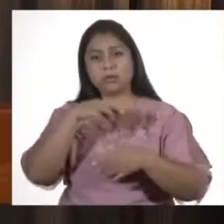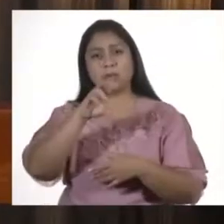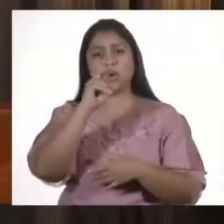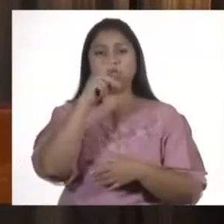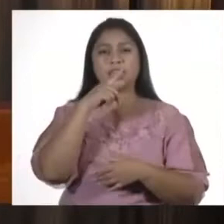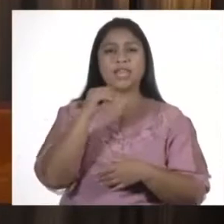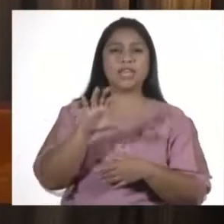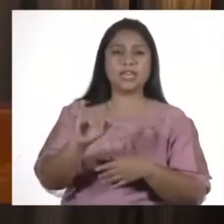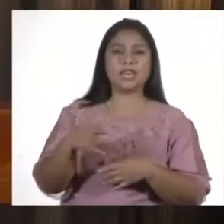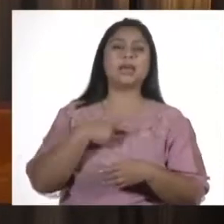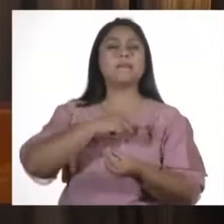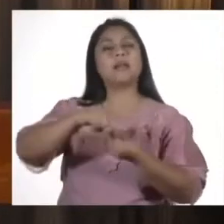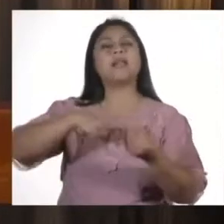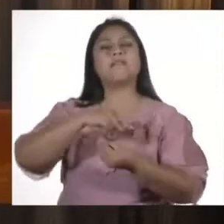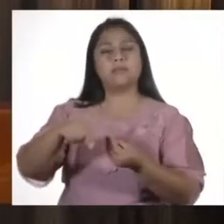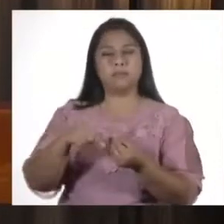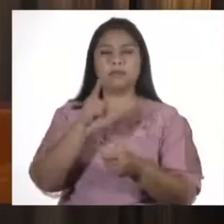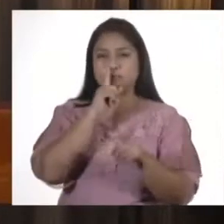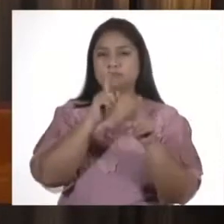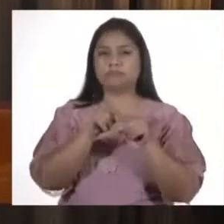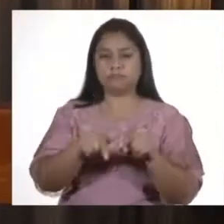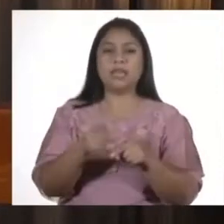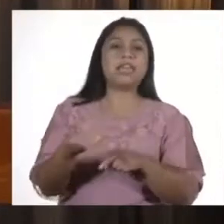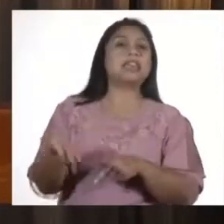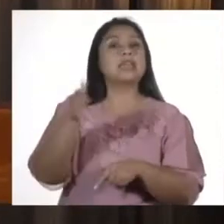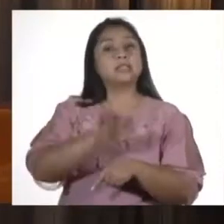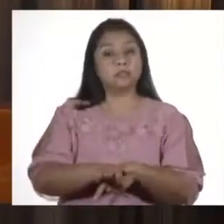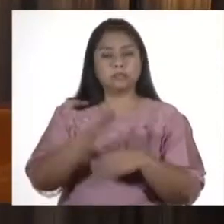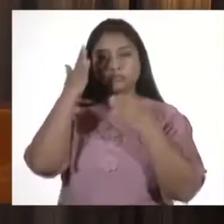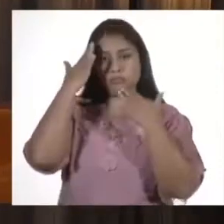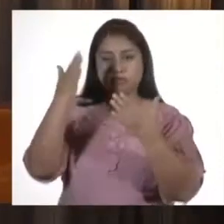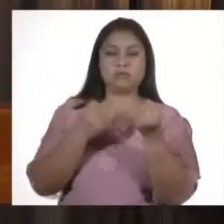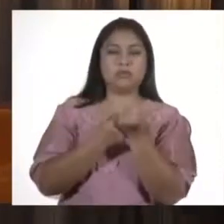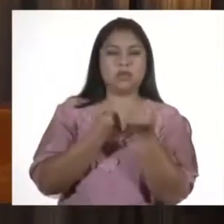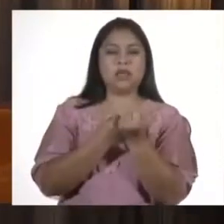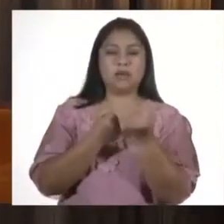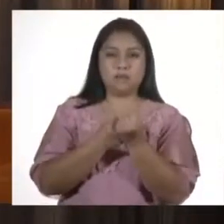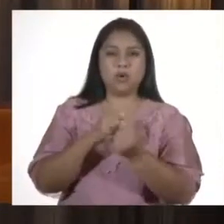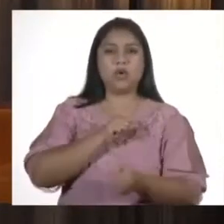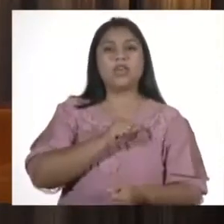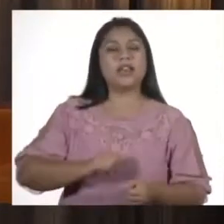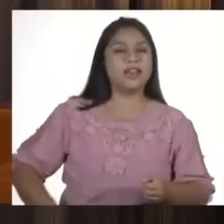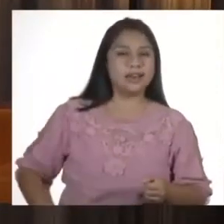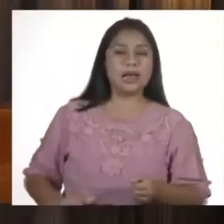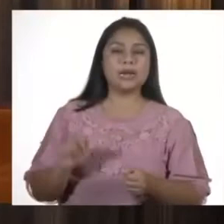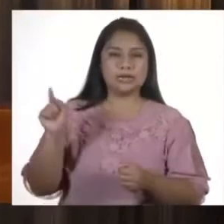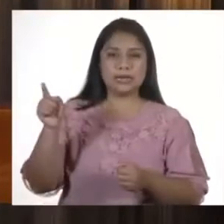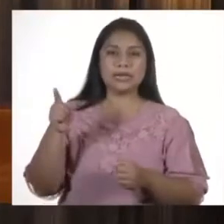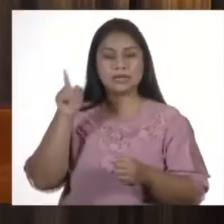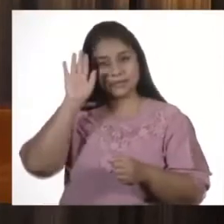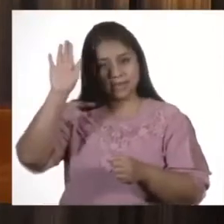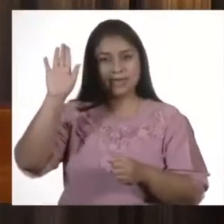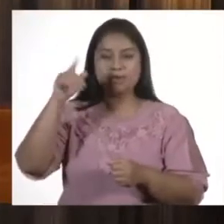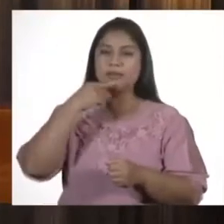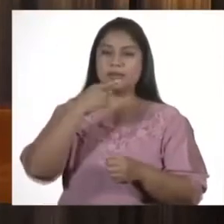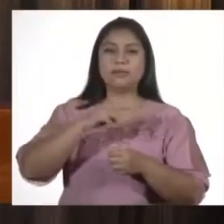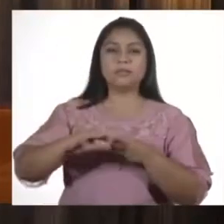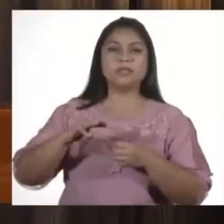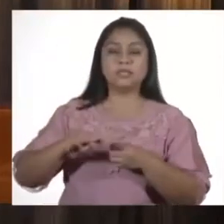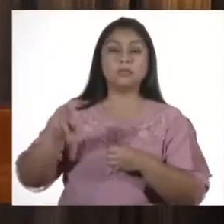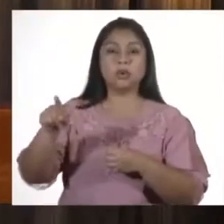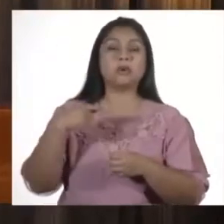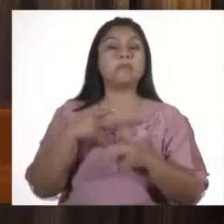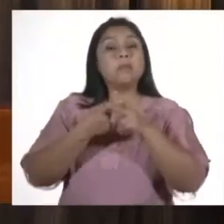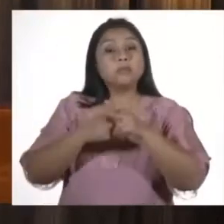vegetal a toda una familia. Y próximamente, gracias a la colaboración del alcalde Similoch, vamos a iniciar la